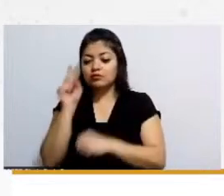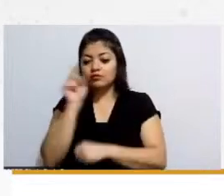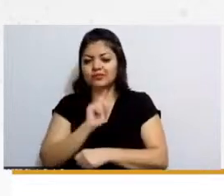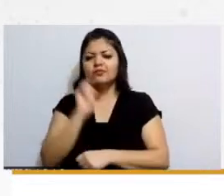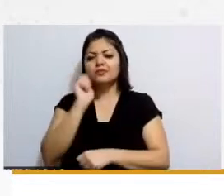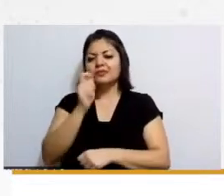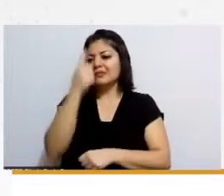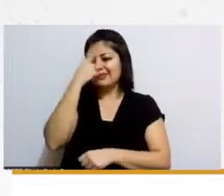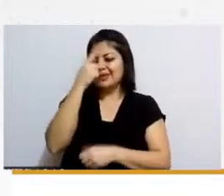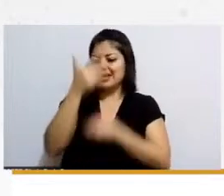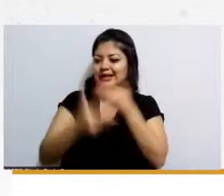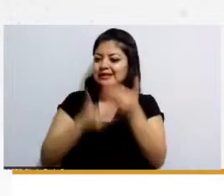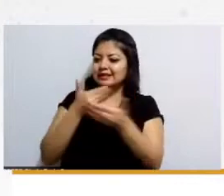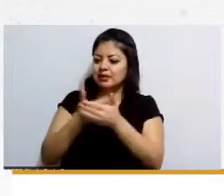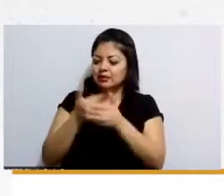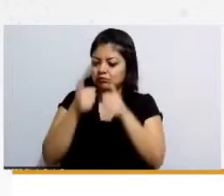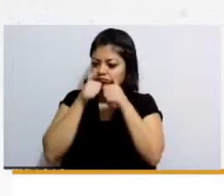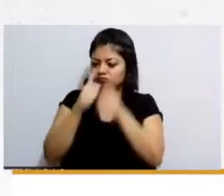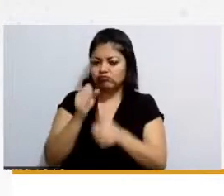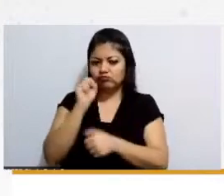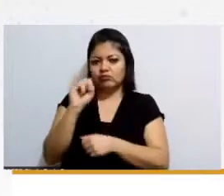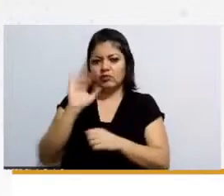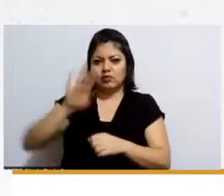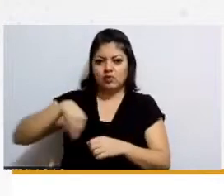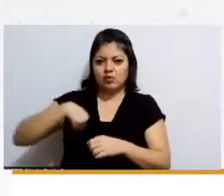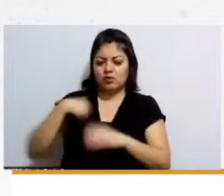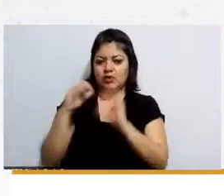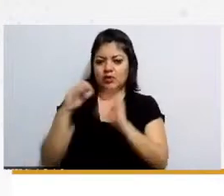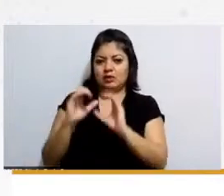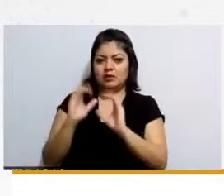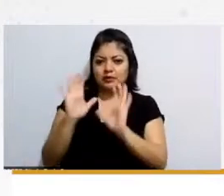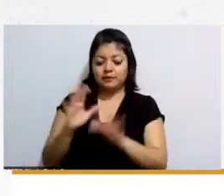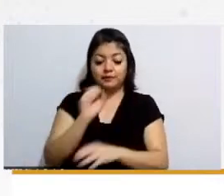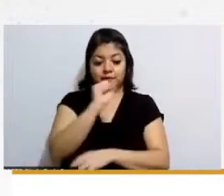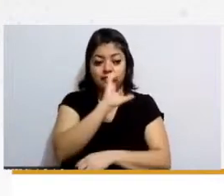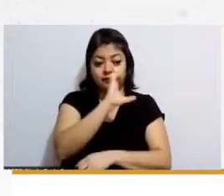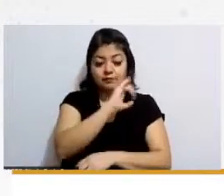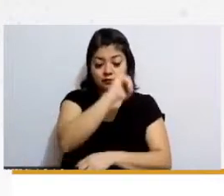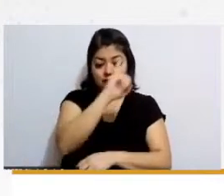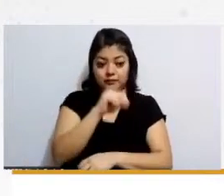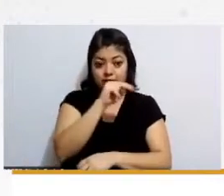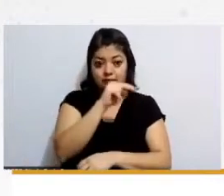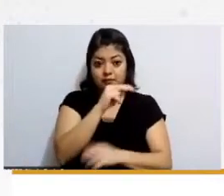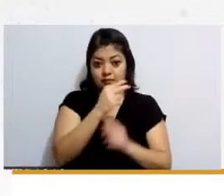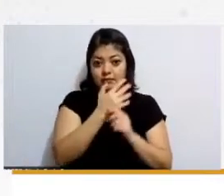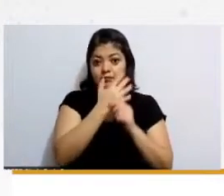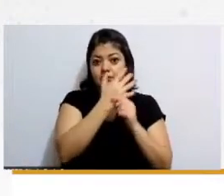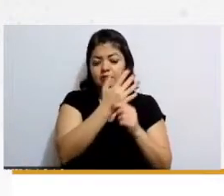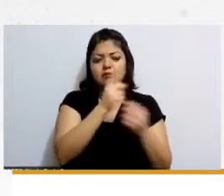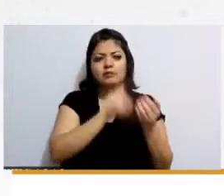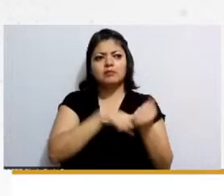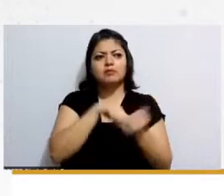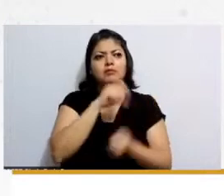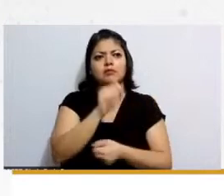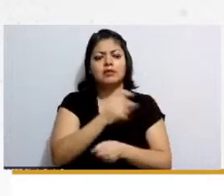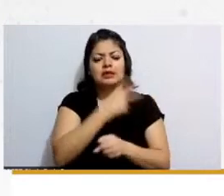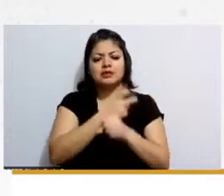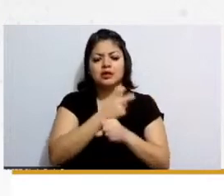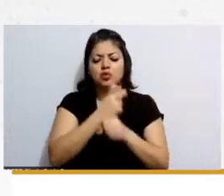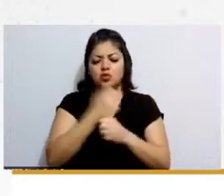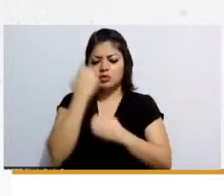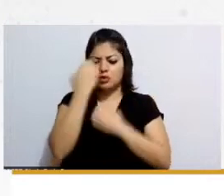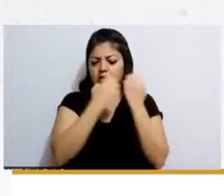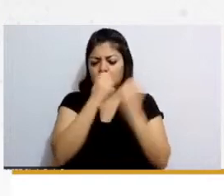al servicio de guarderías y bueno aquí ya nos habla Suprema Corte de la Justicia de la Nación Segunda Sala Amparo en Revisión